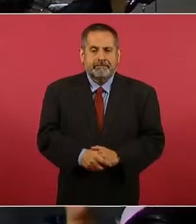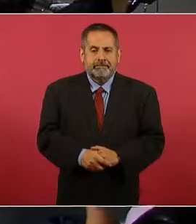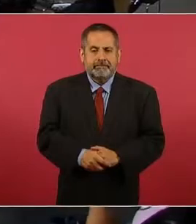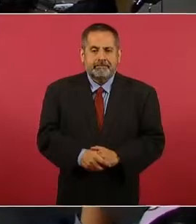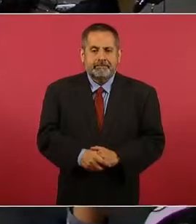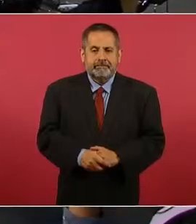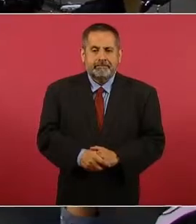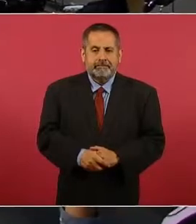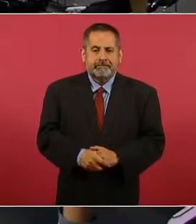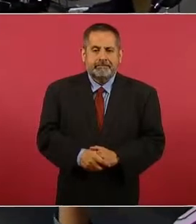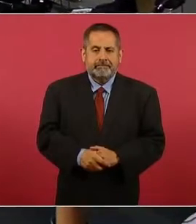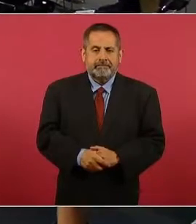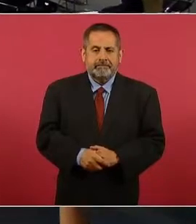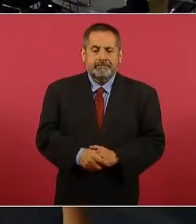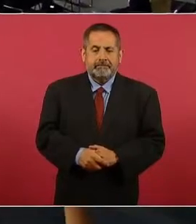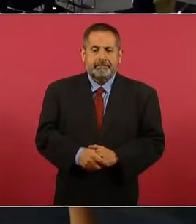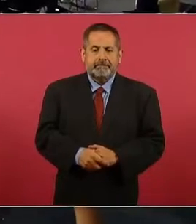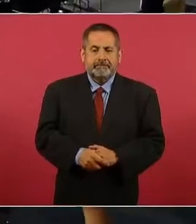Buenos días, presidente.